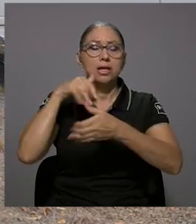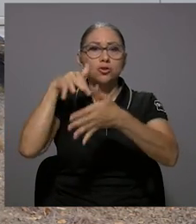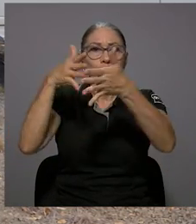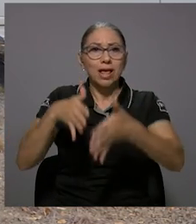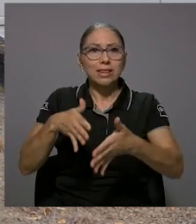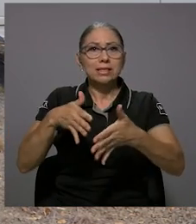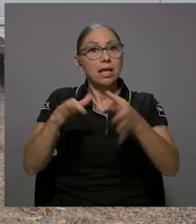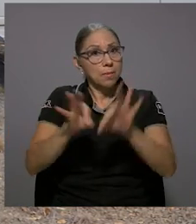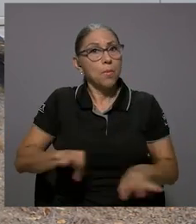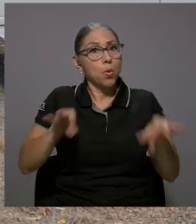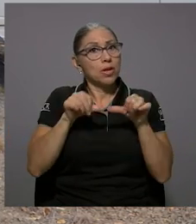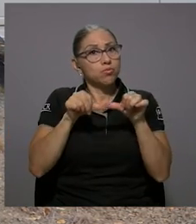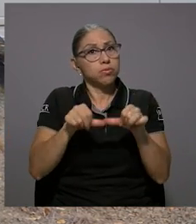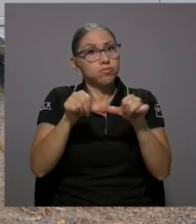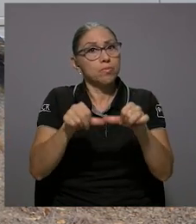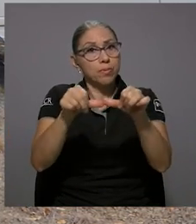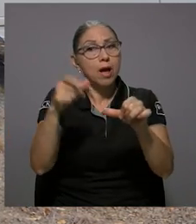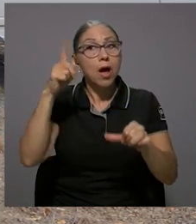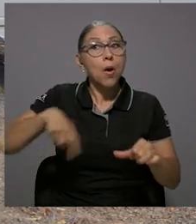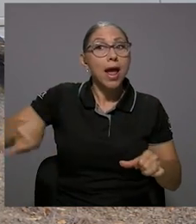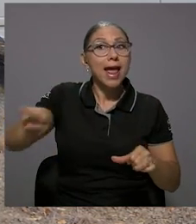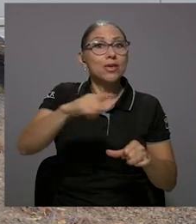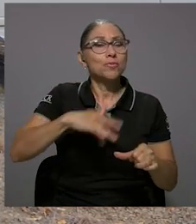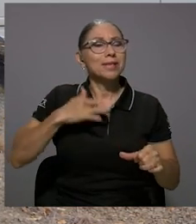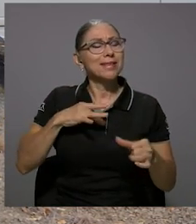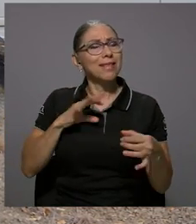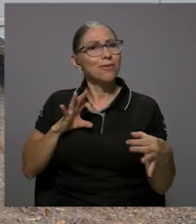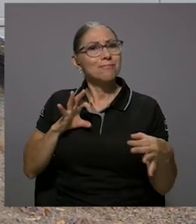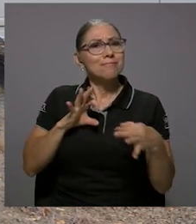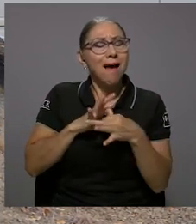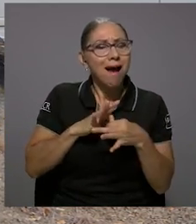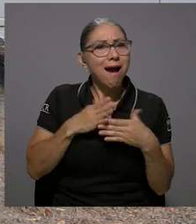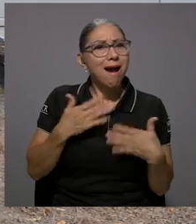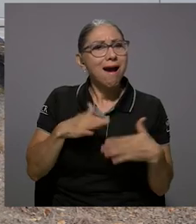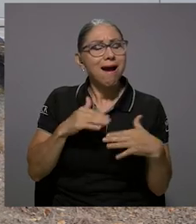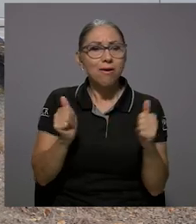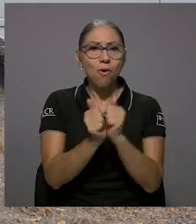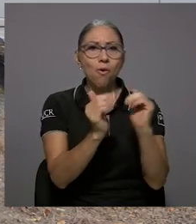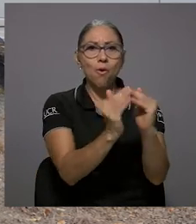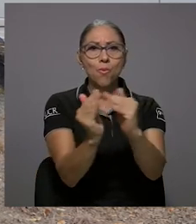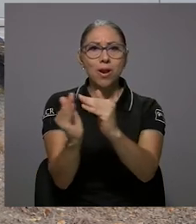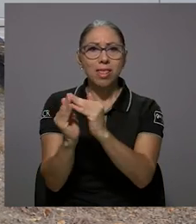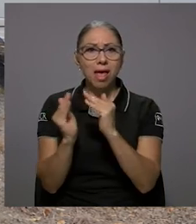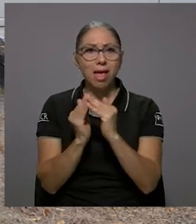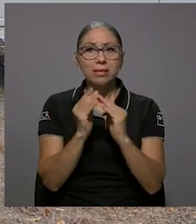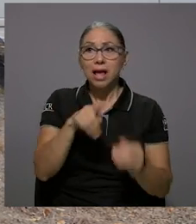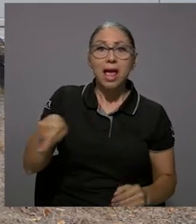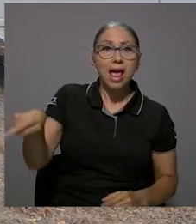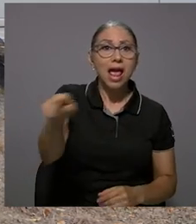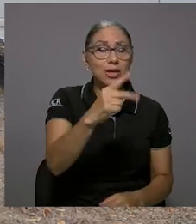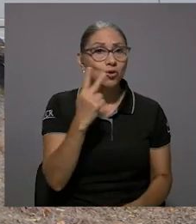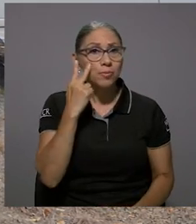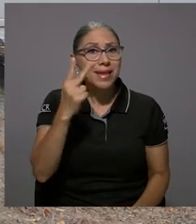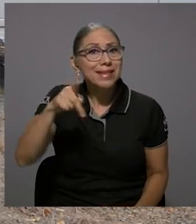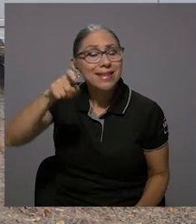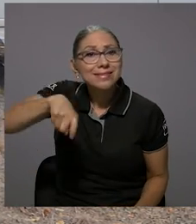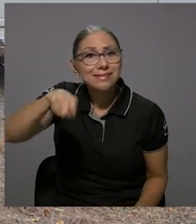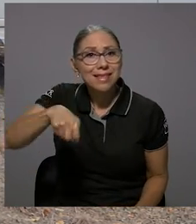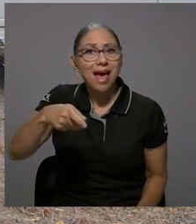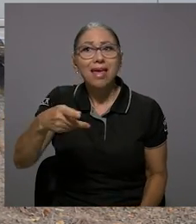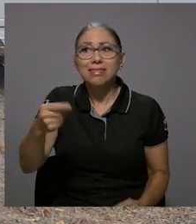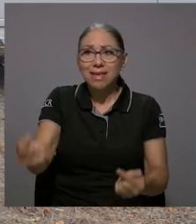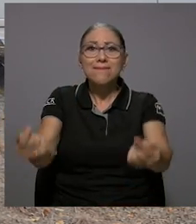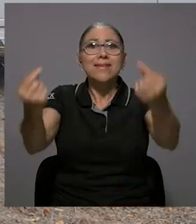vean el gran trabajo que han hecho estos estudiantes acá y la importancia que se mantenga porque se van casando con las comunidades.